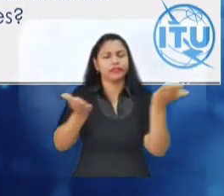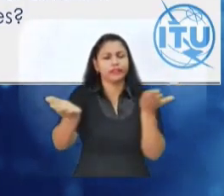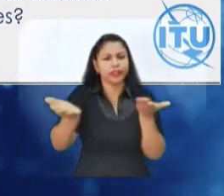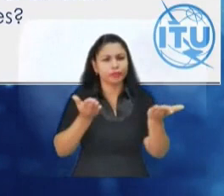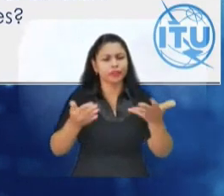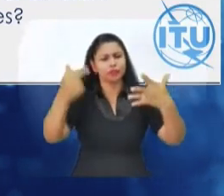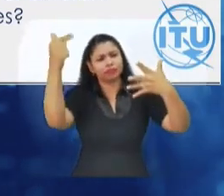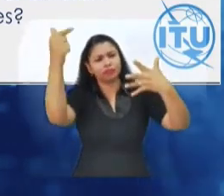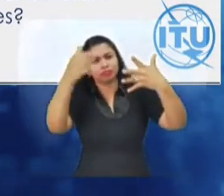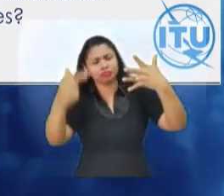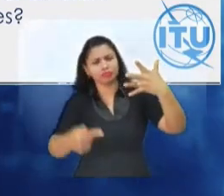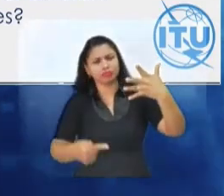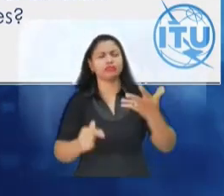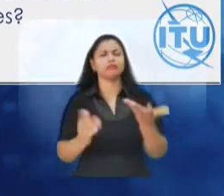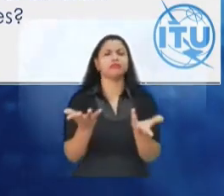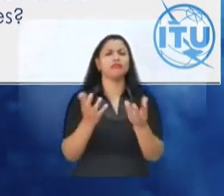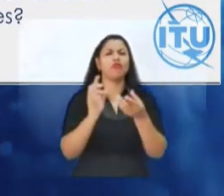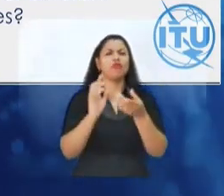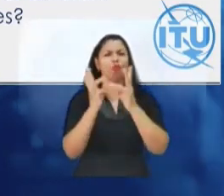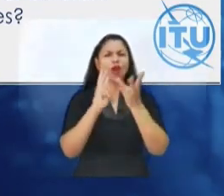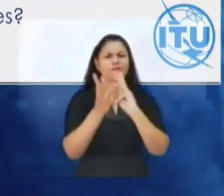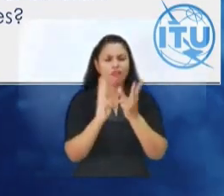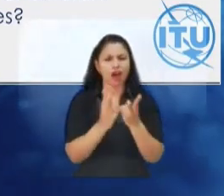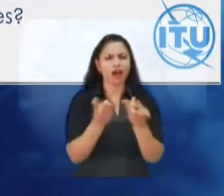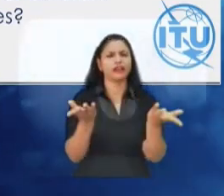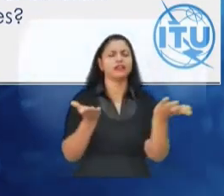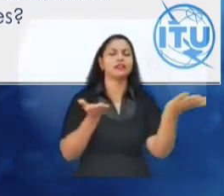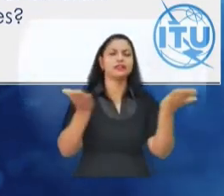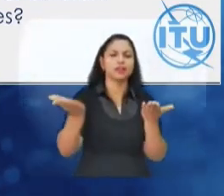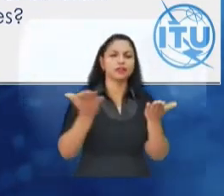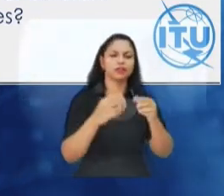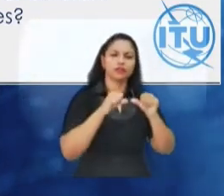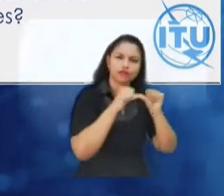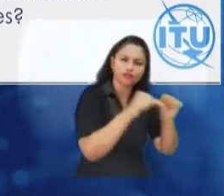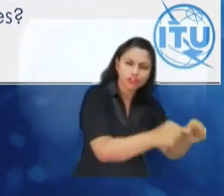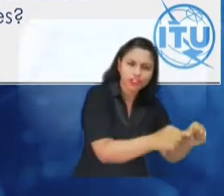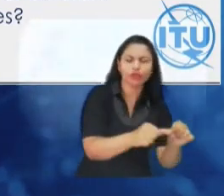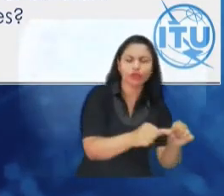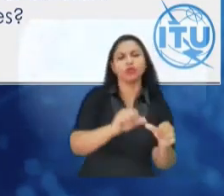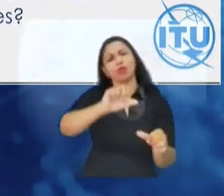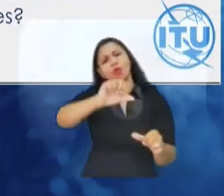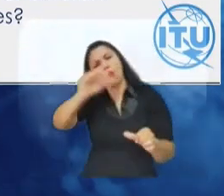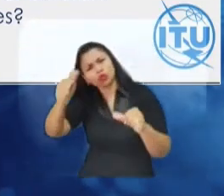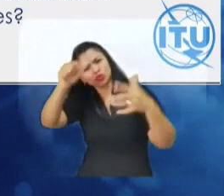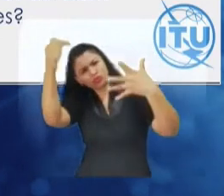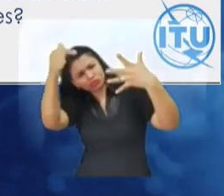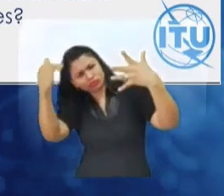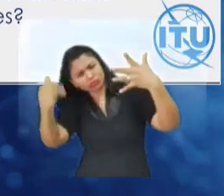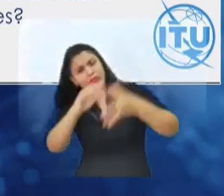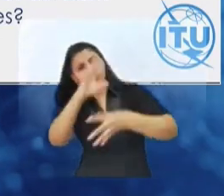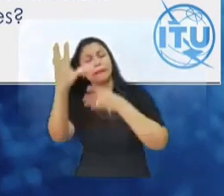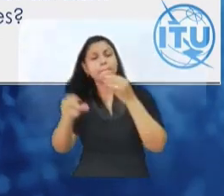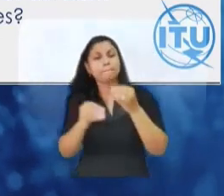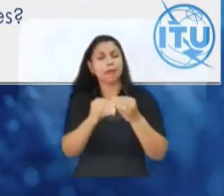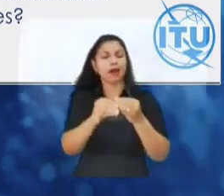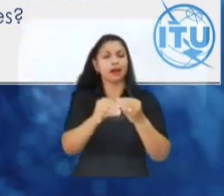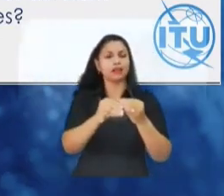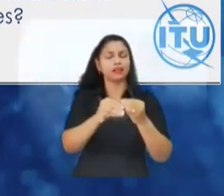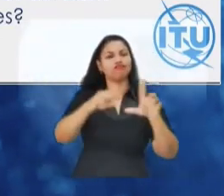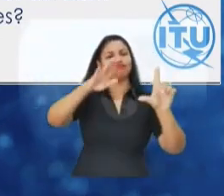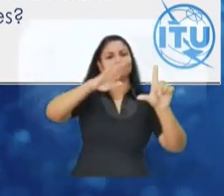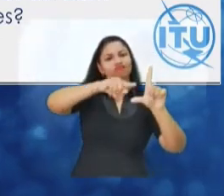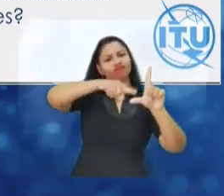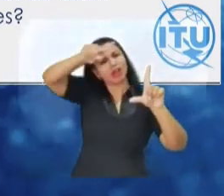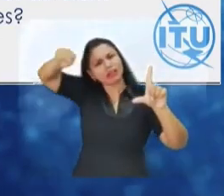el Wi-Fi, los servicios fijos, los servicios por satélite en ojo y estacionarios, las plataformas de alta altitud y otros.